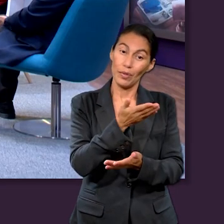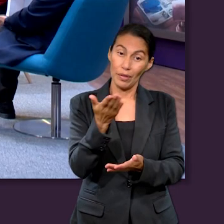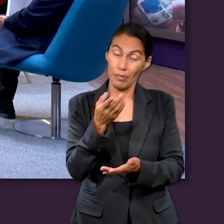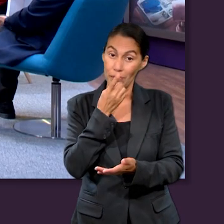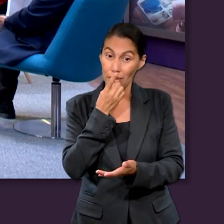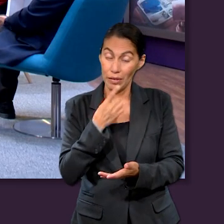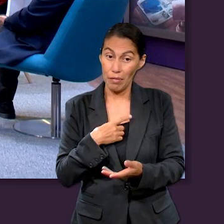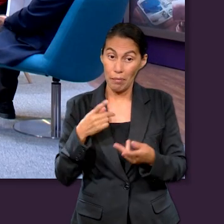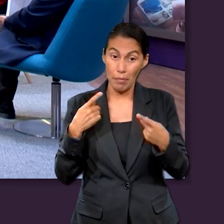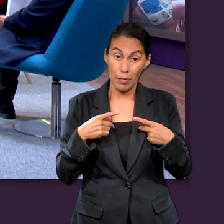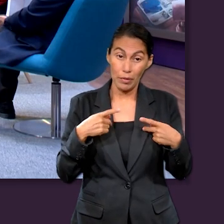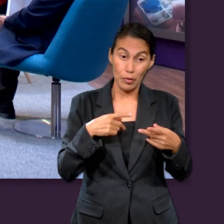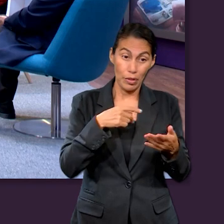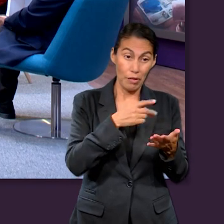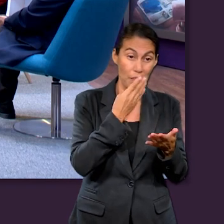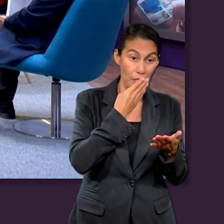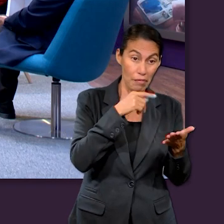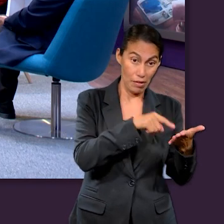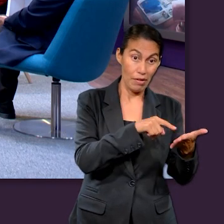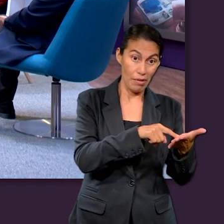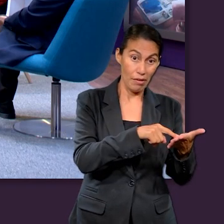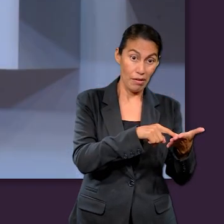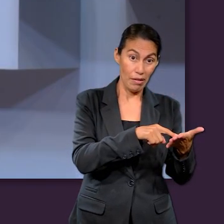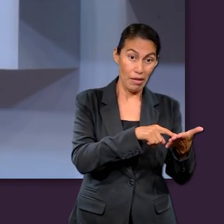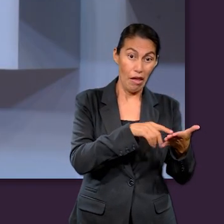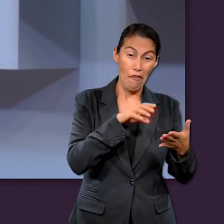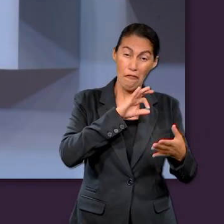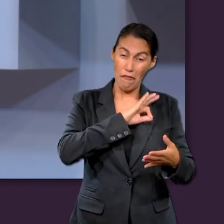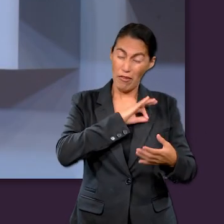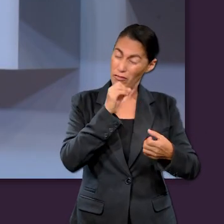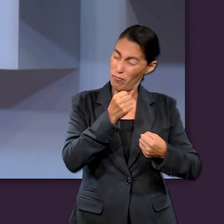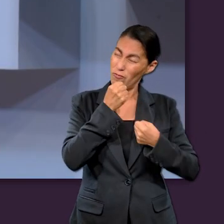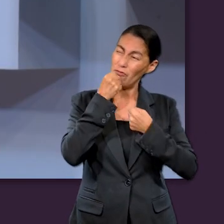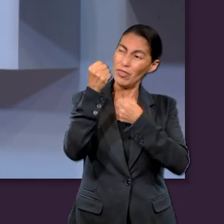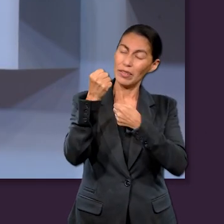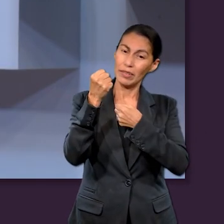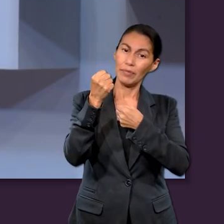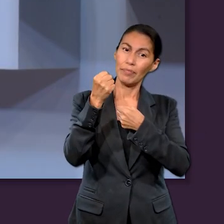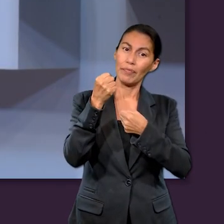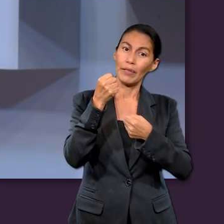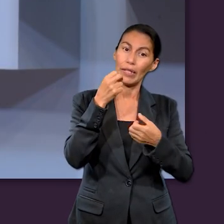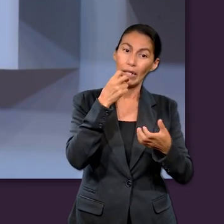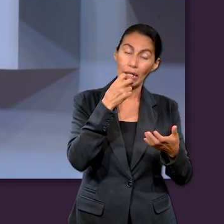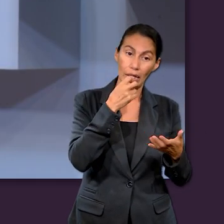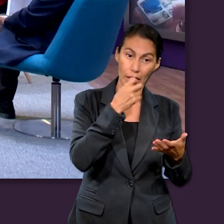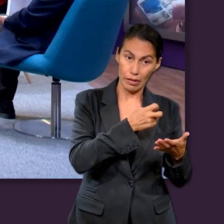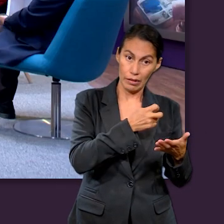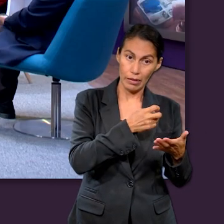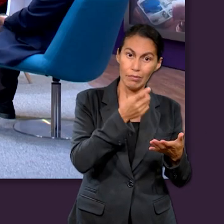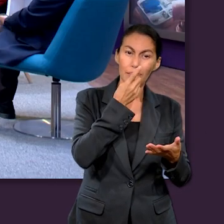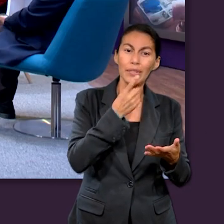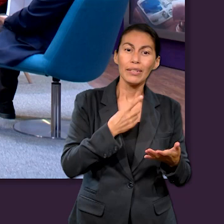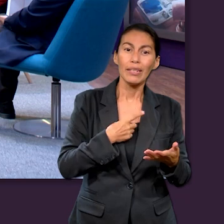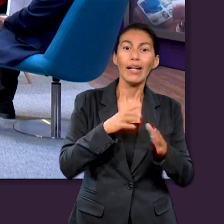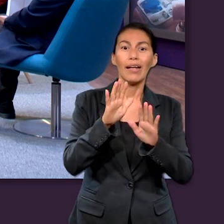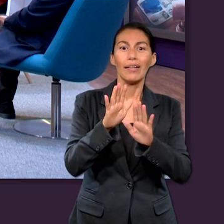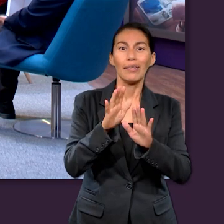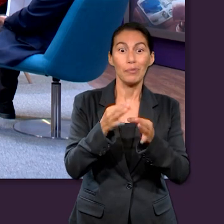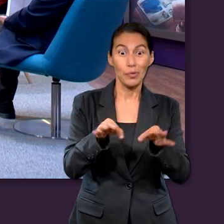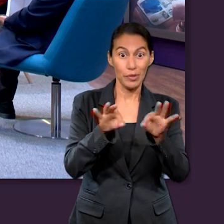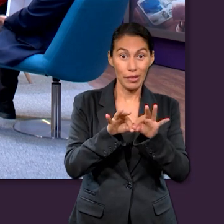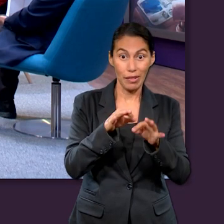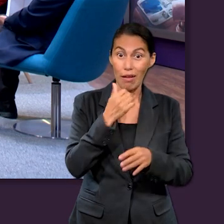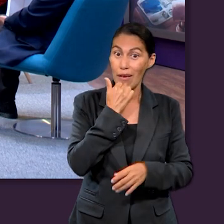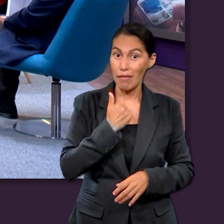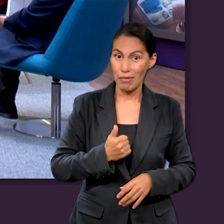Antiguo Testamento, que haya sido un ejemplo de fe, y esto es muy importante, que no sea Abraham. Entonces,